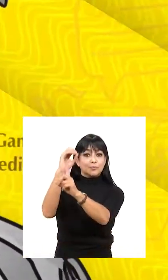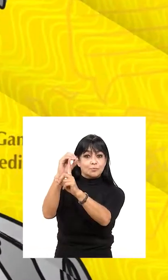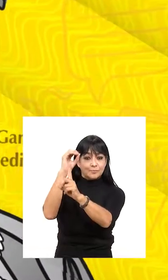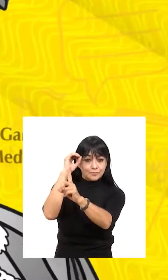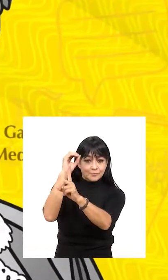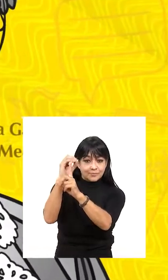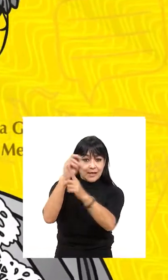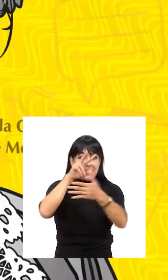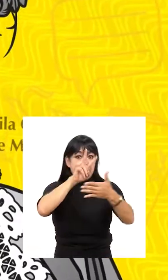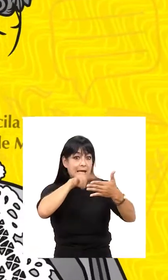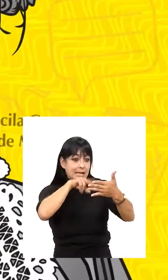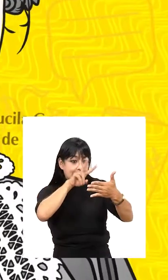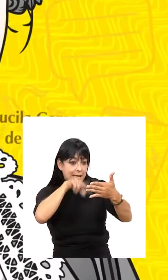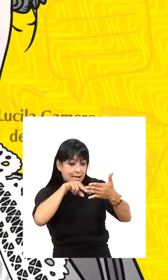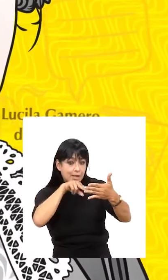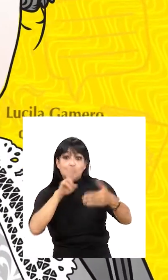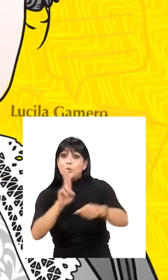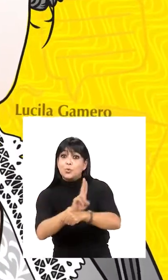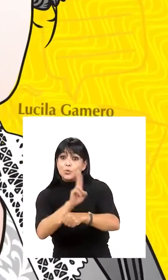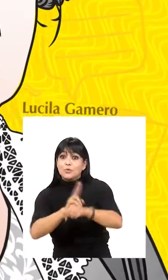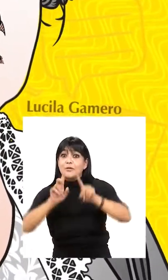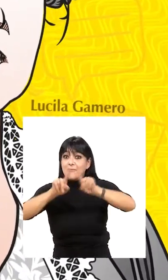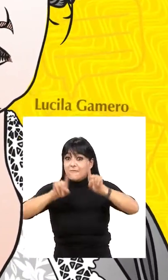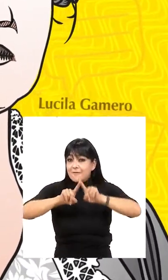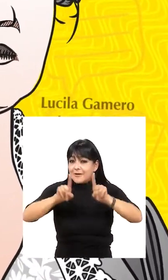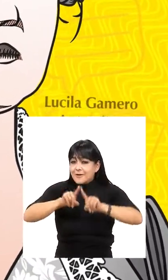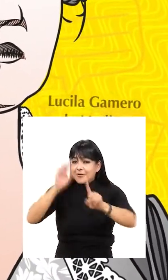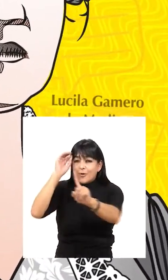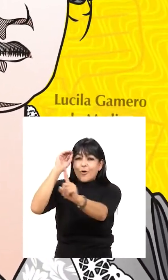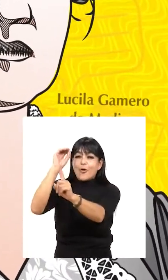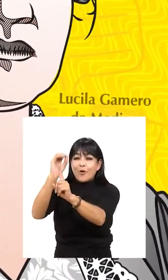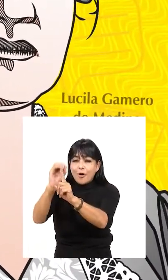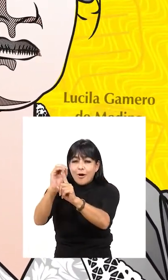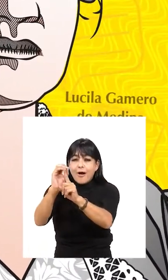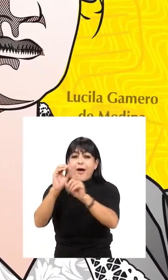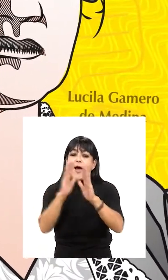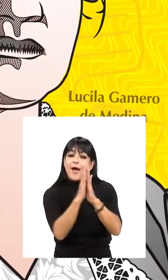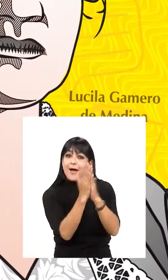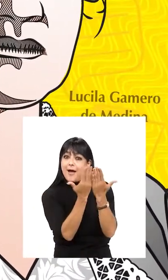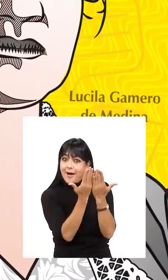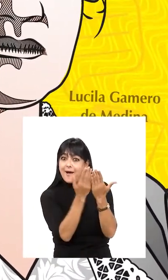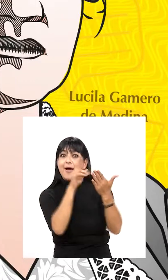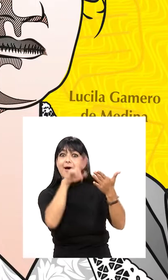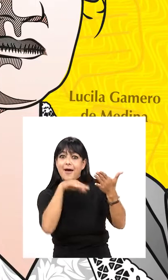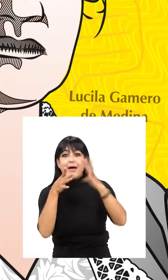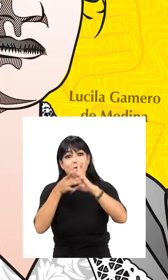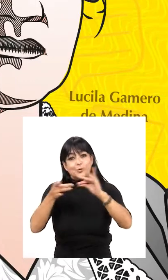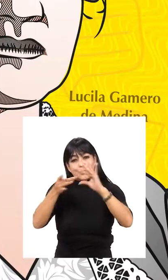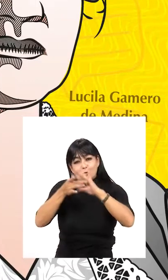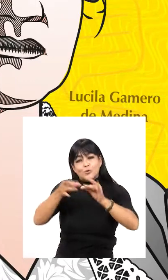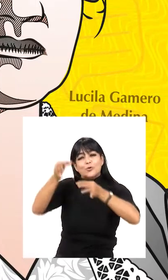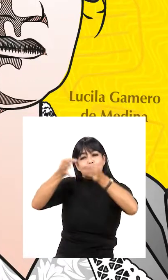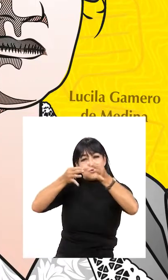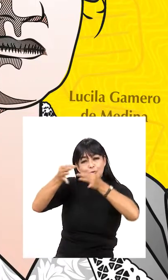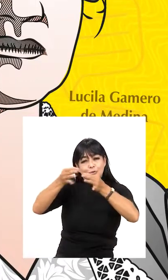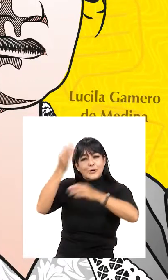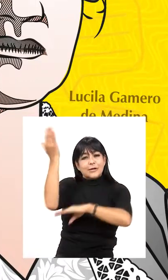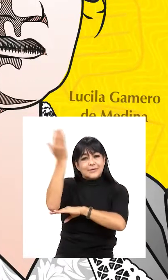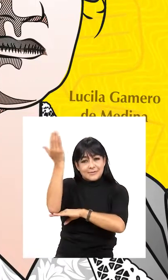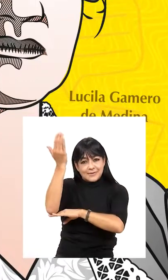Expectativa de logro. Leen y utilizan con diversos propósitos textos narrativos, descriptivos,